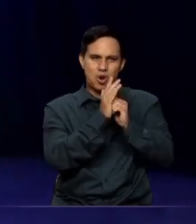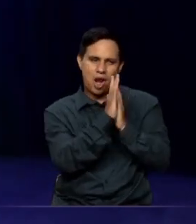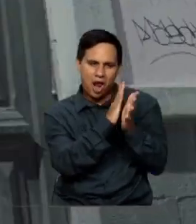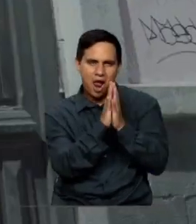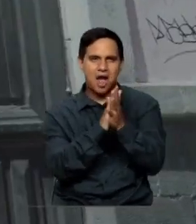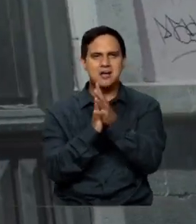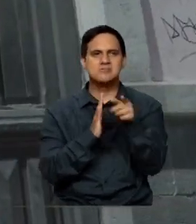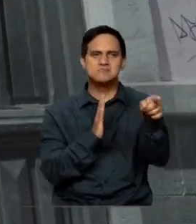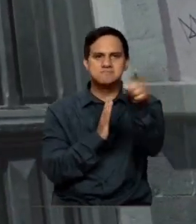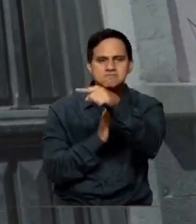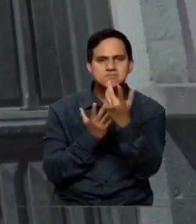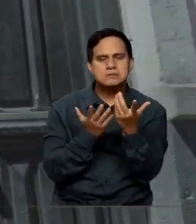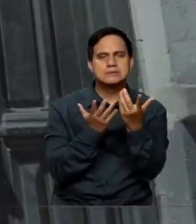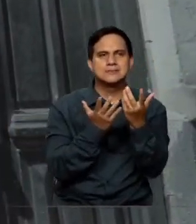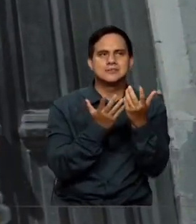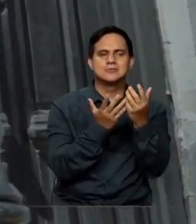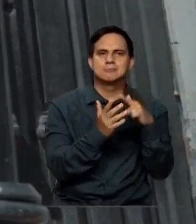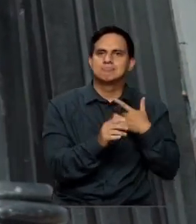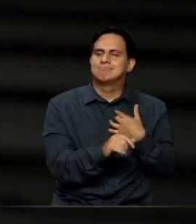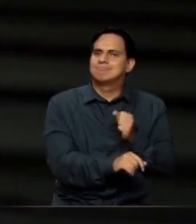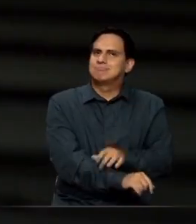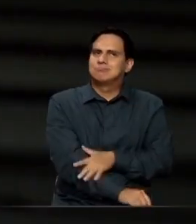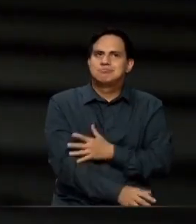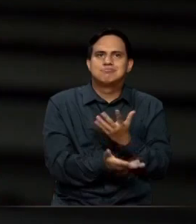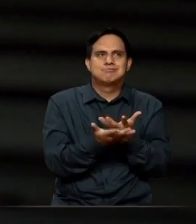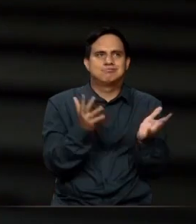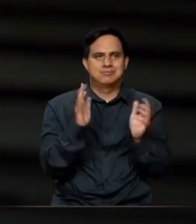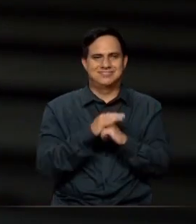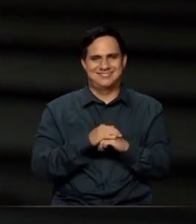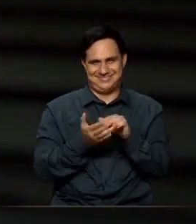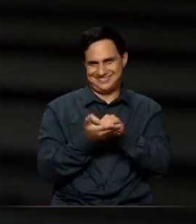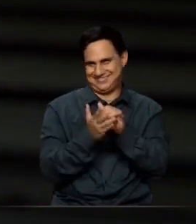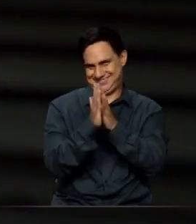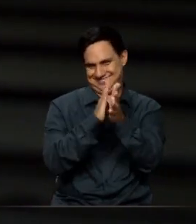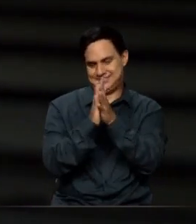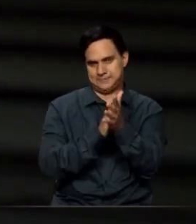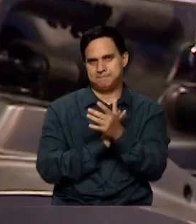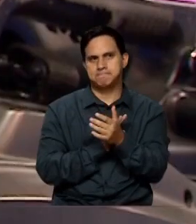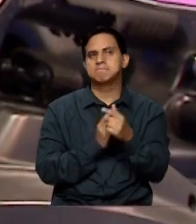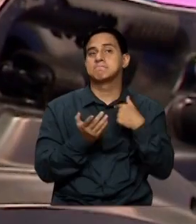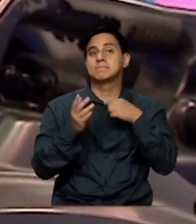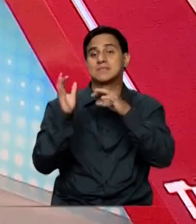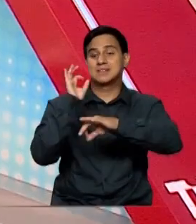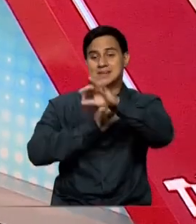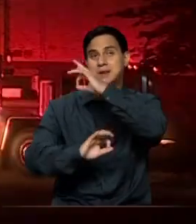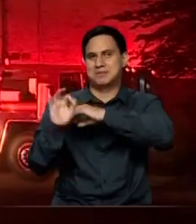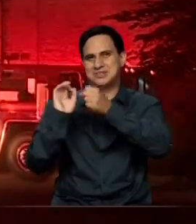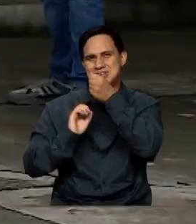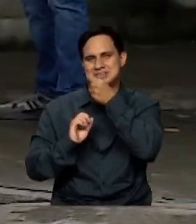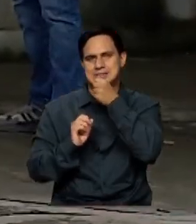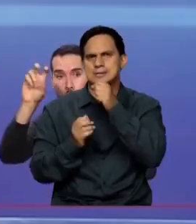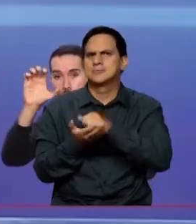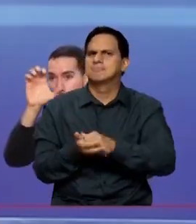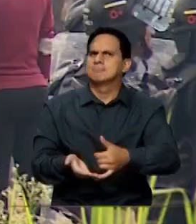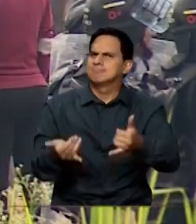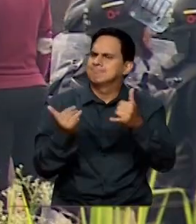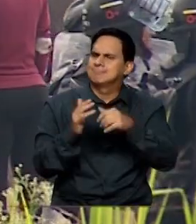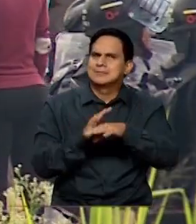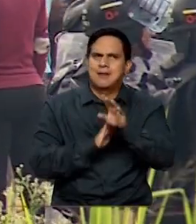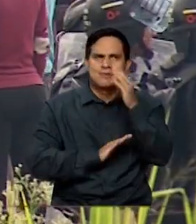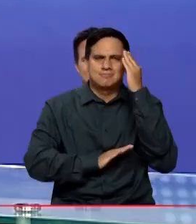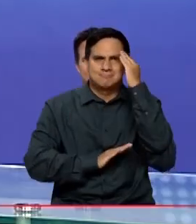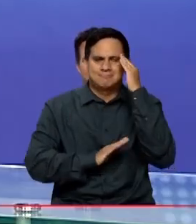emotividad que tiene cada capítulo. La parrilla cuenta con programas que no paran, como Telepacífico Noticias, que está en constante